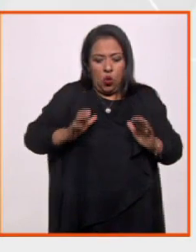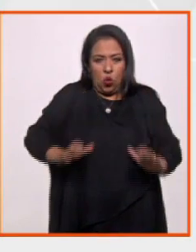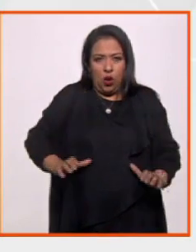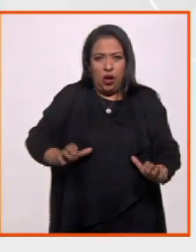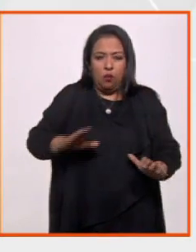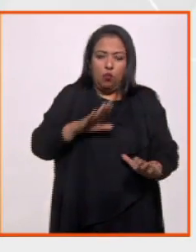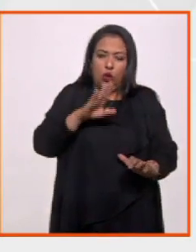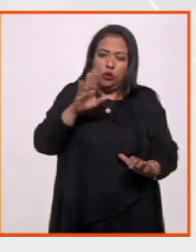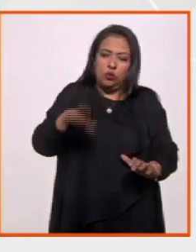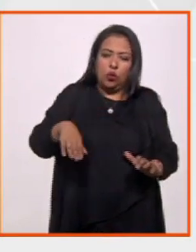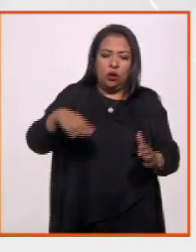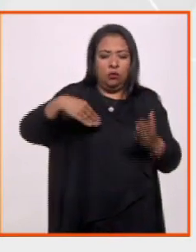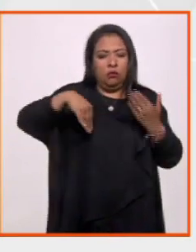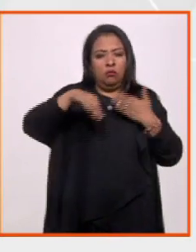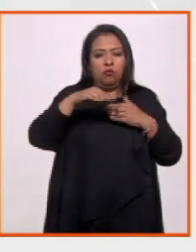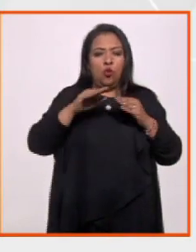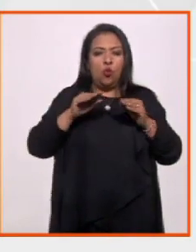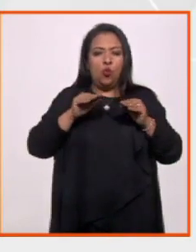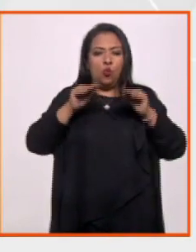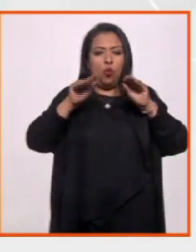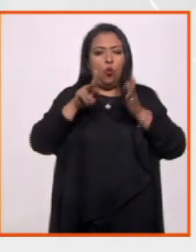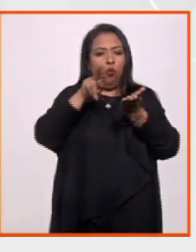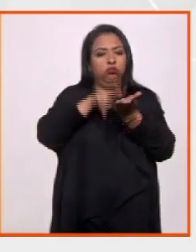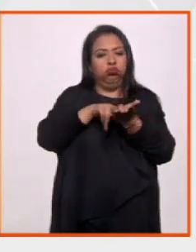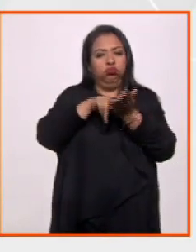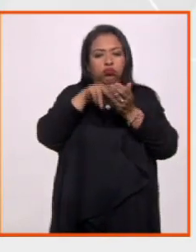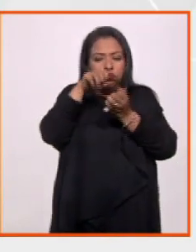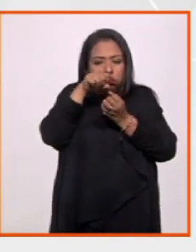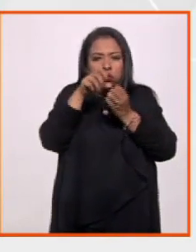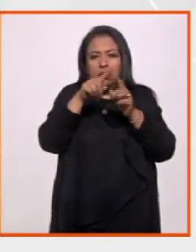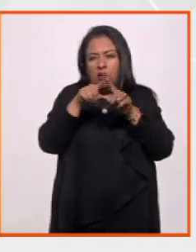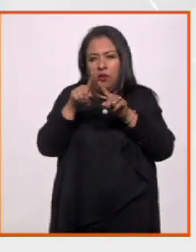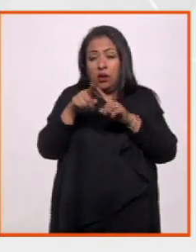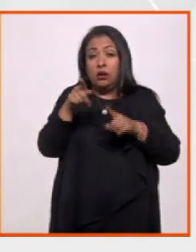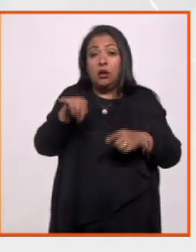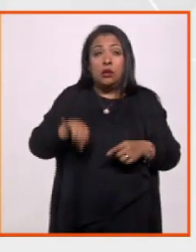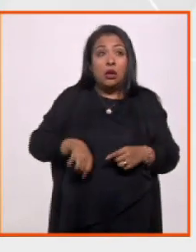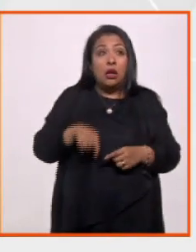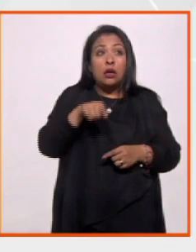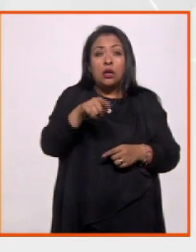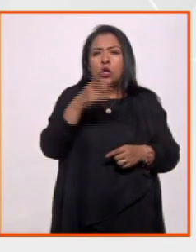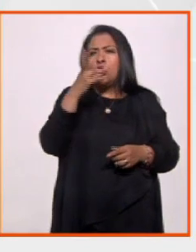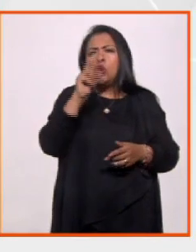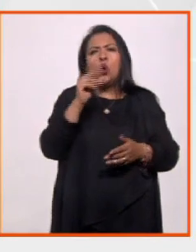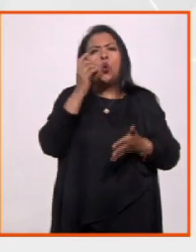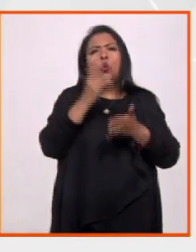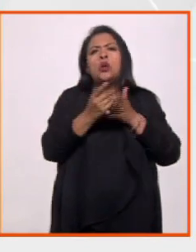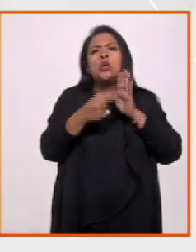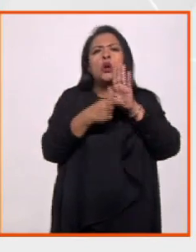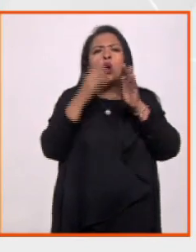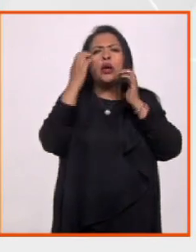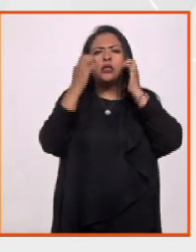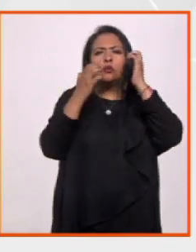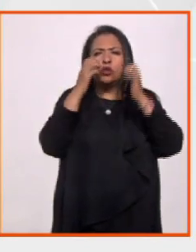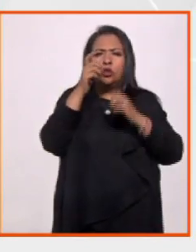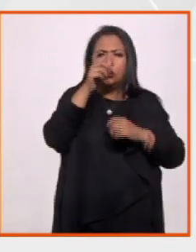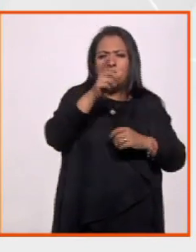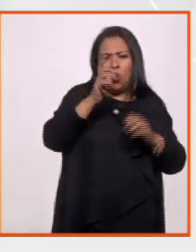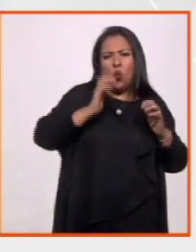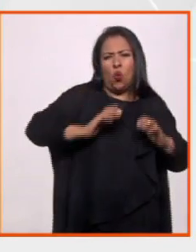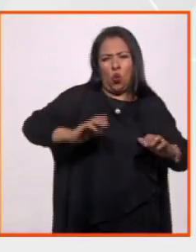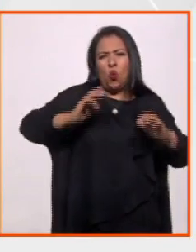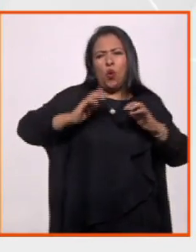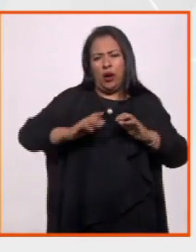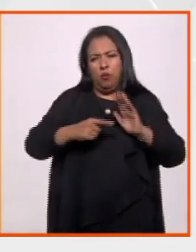momificados y las posturas y demás. Aquí lo interesante es que no solamente es la exhibición de estas figuras, de